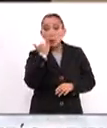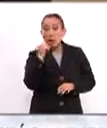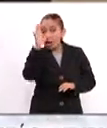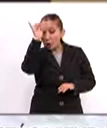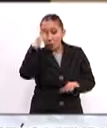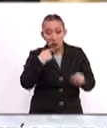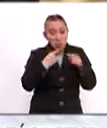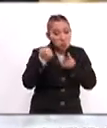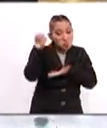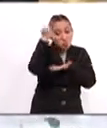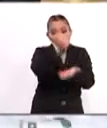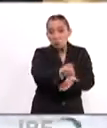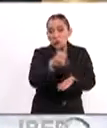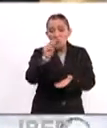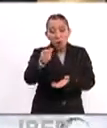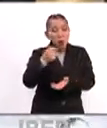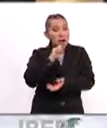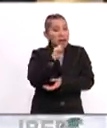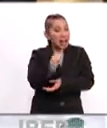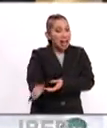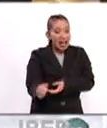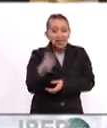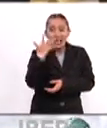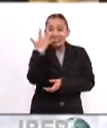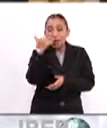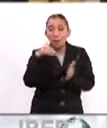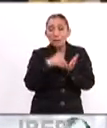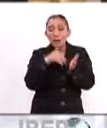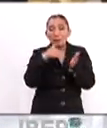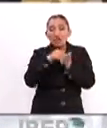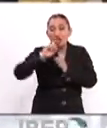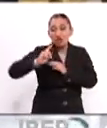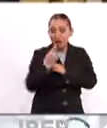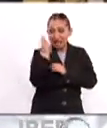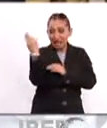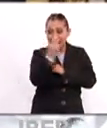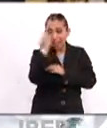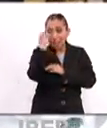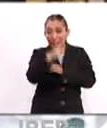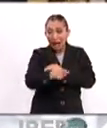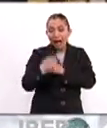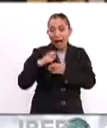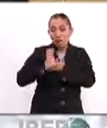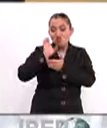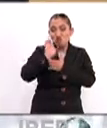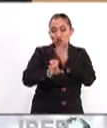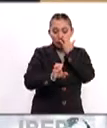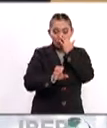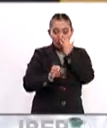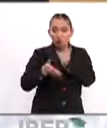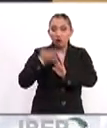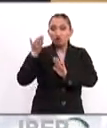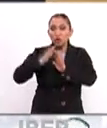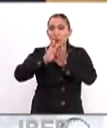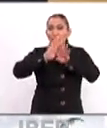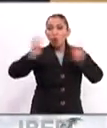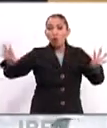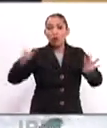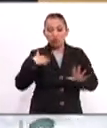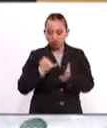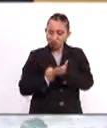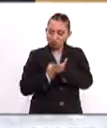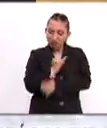este acuerdo presupuestal y de no recibir los 5 mil millones de dólares de enganche para la construcción del muro está